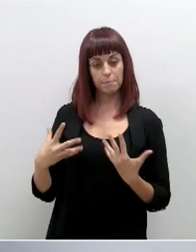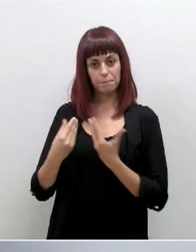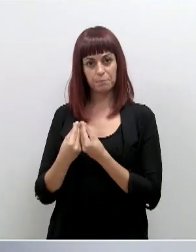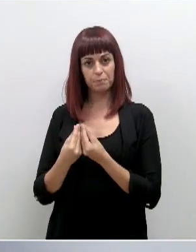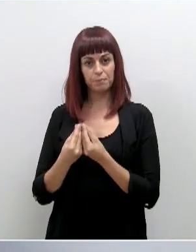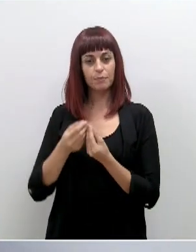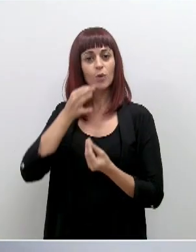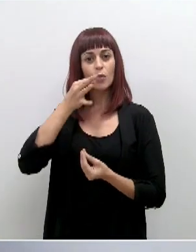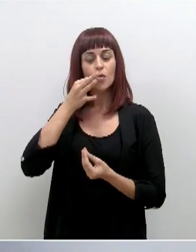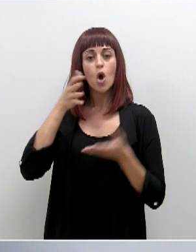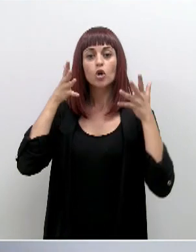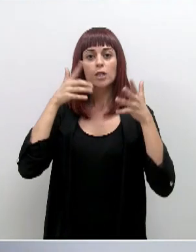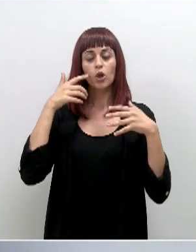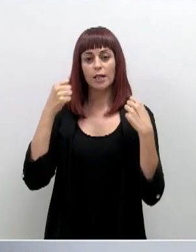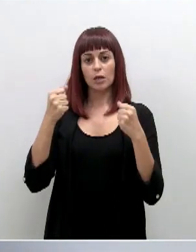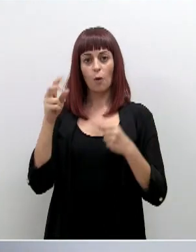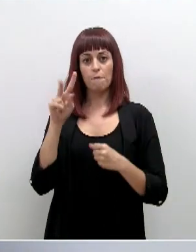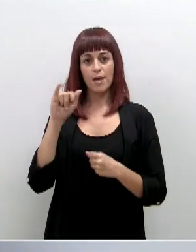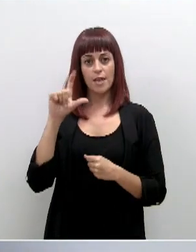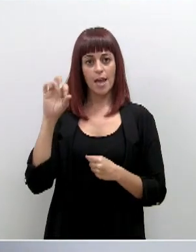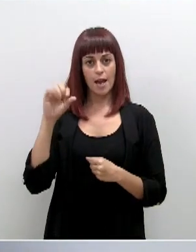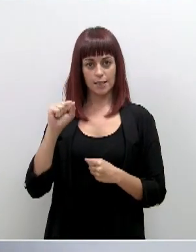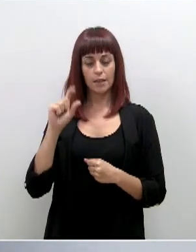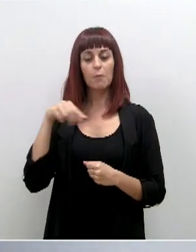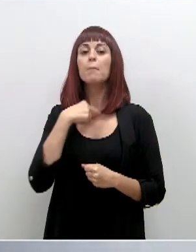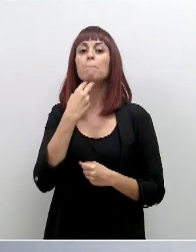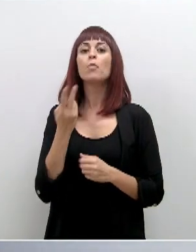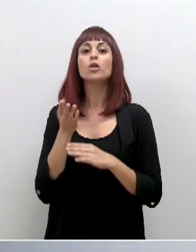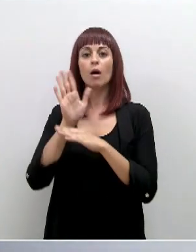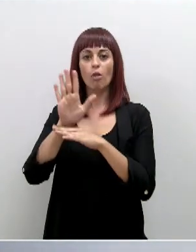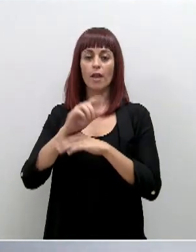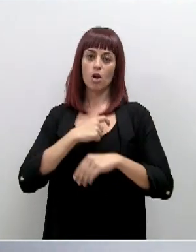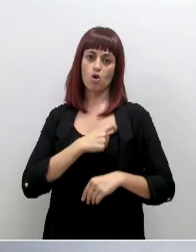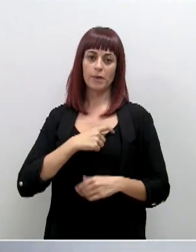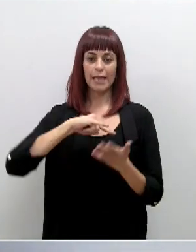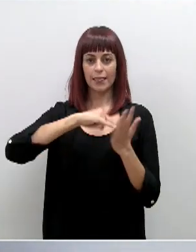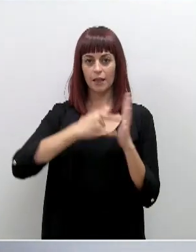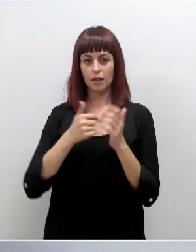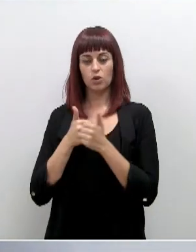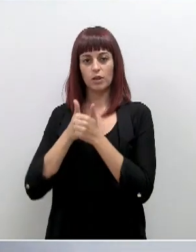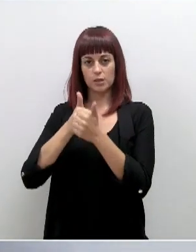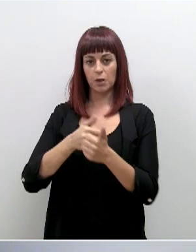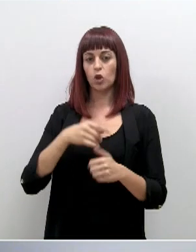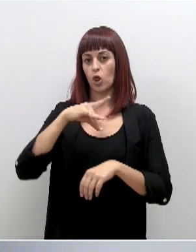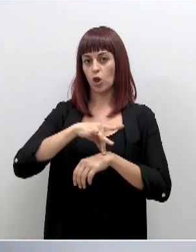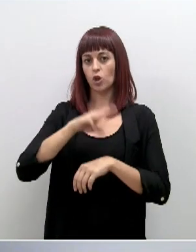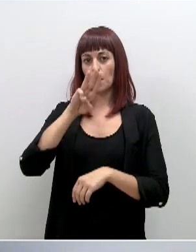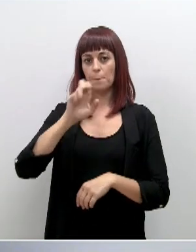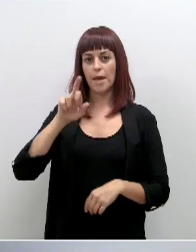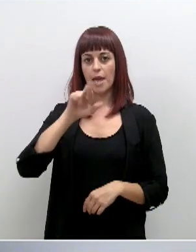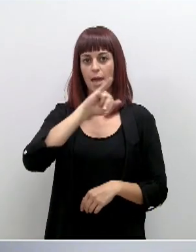comparecencia el consejero de Salud, el doctor Villegas, y el portavoz del Comité Técnico de Seguimiento, el doctor Pérez,